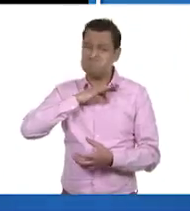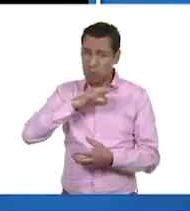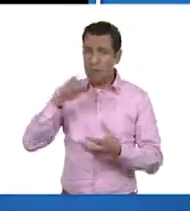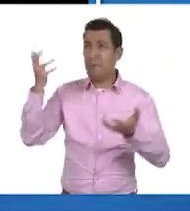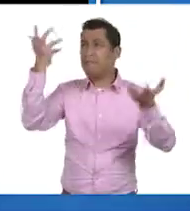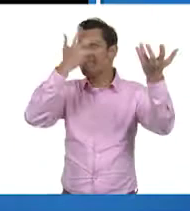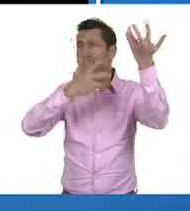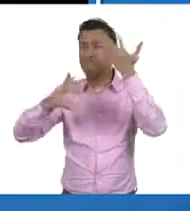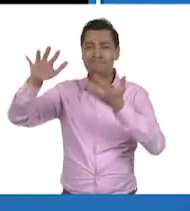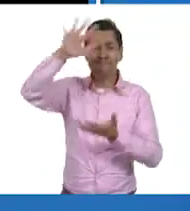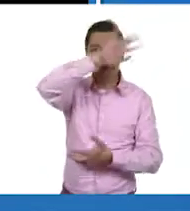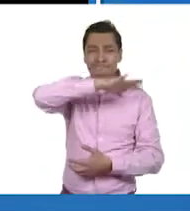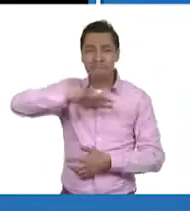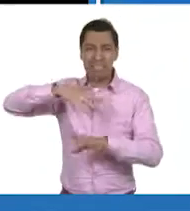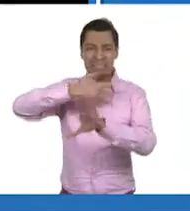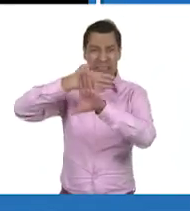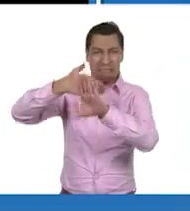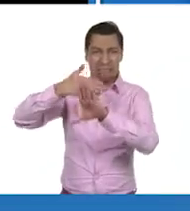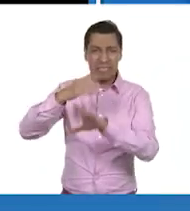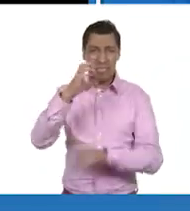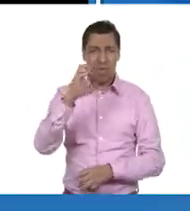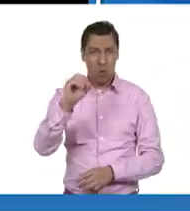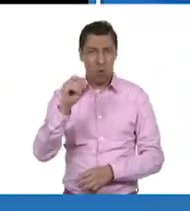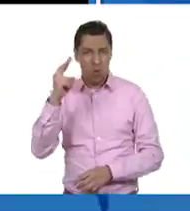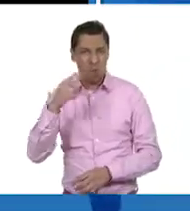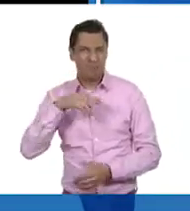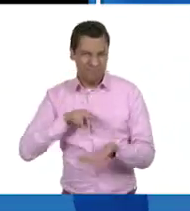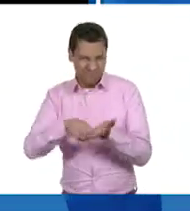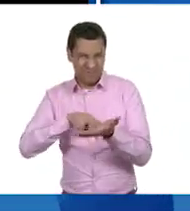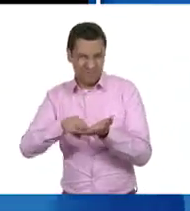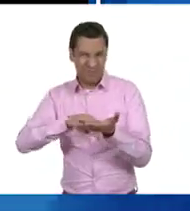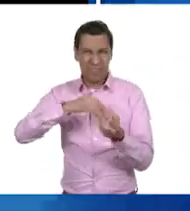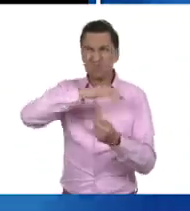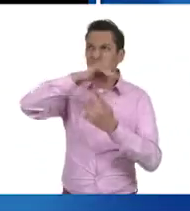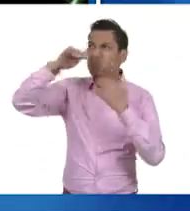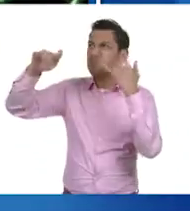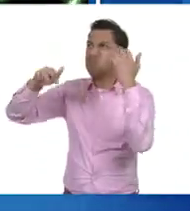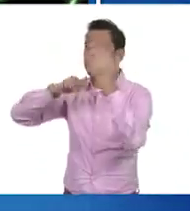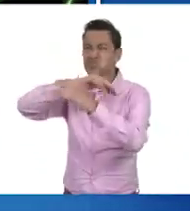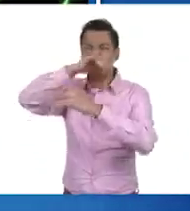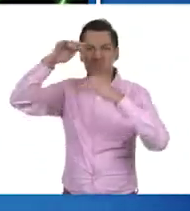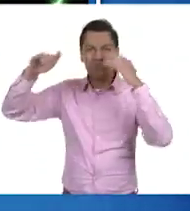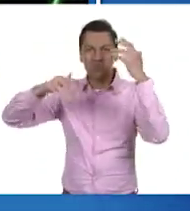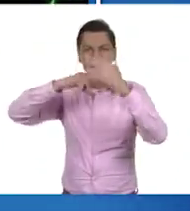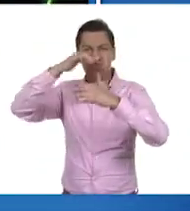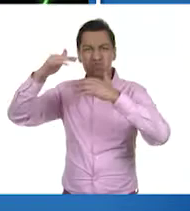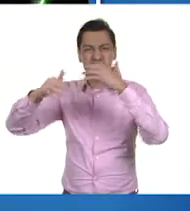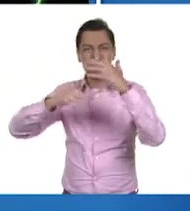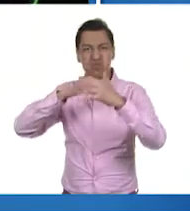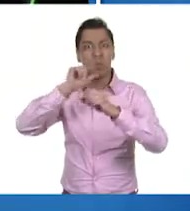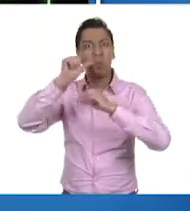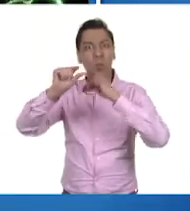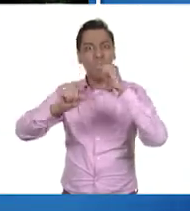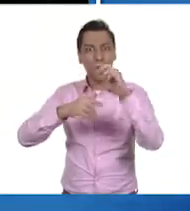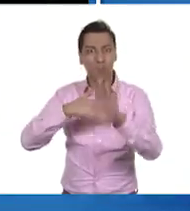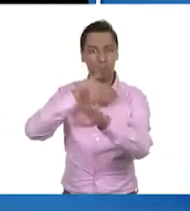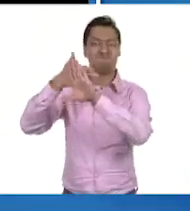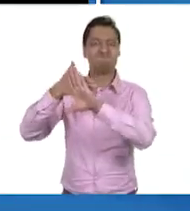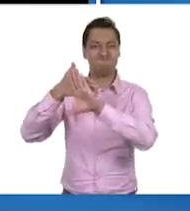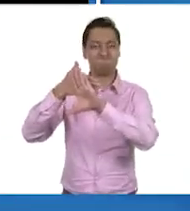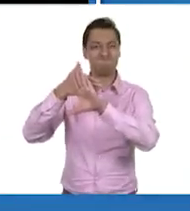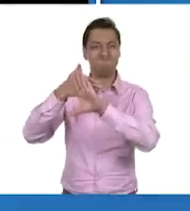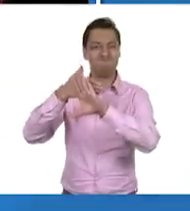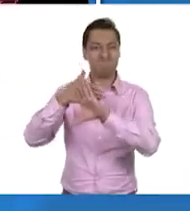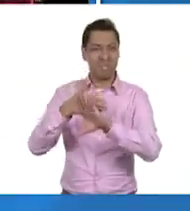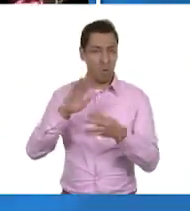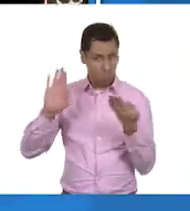generan grandes cantidades de CO2 a la atmósfera, causante de un creciente efecto invernadero. Mientras la población